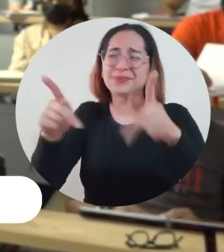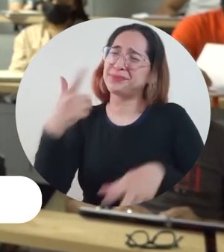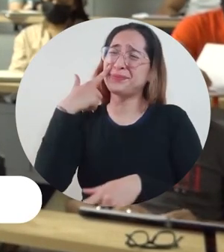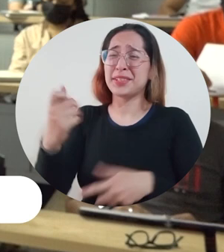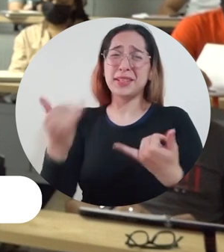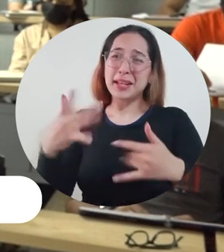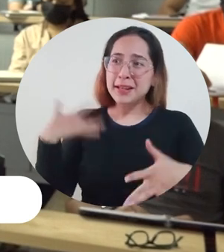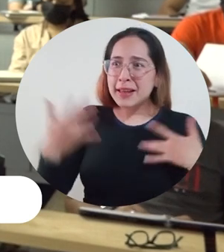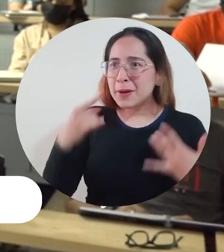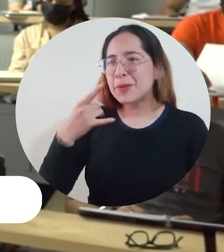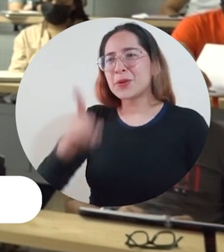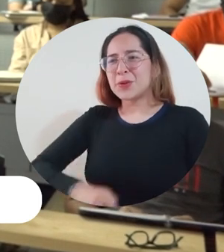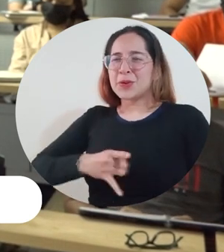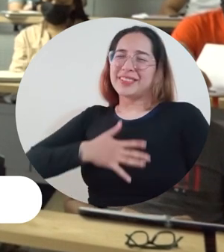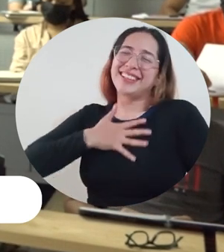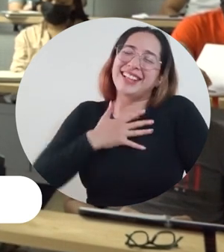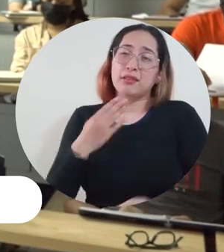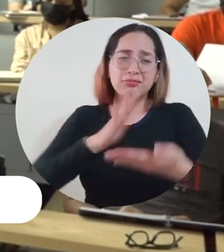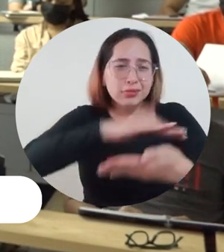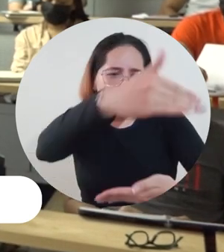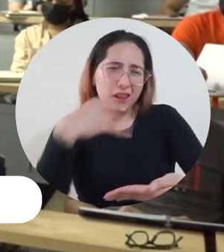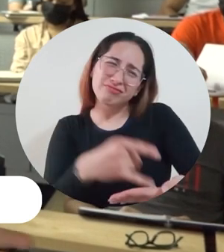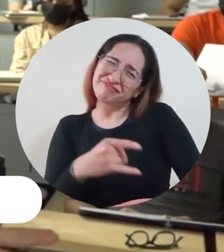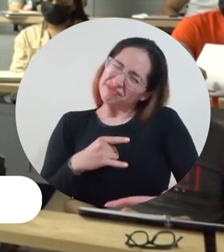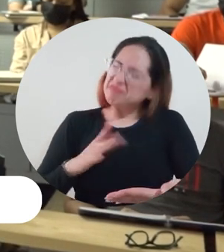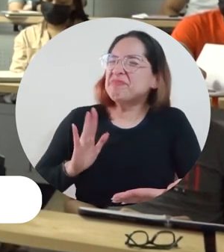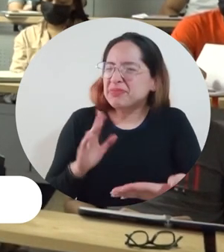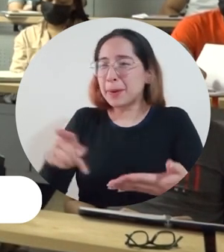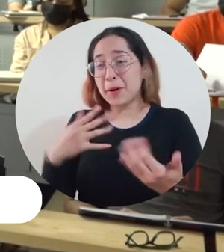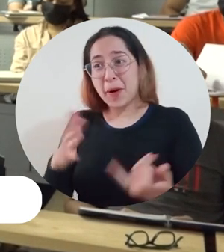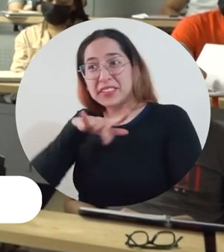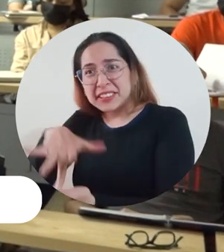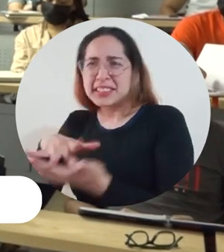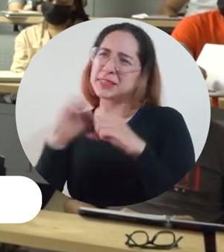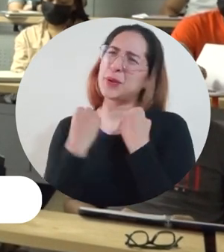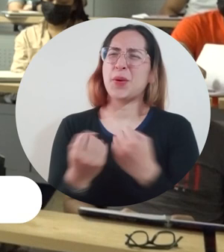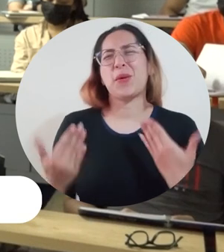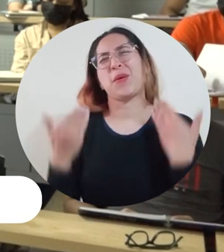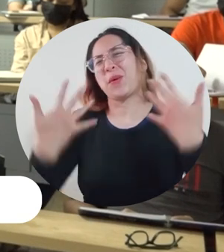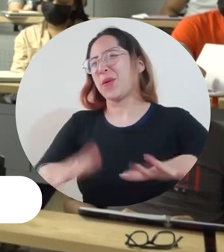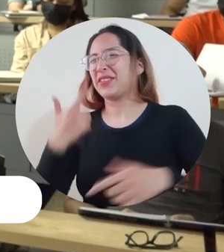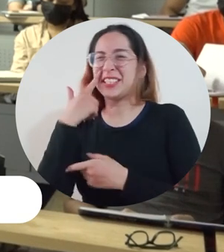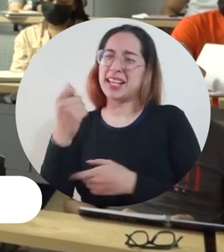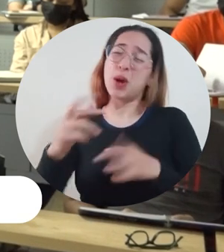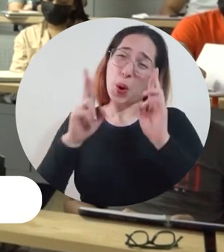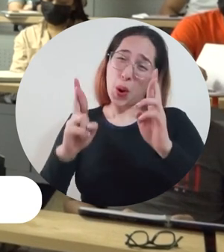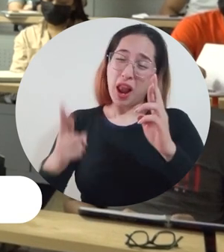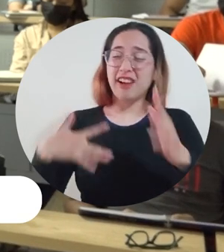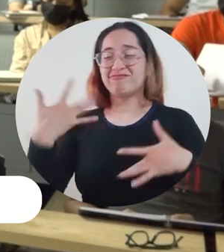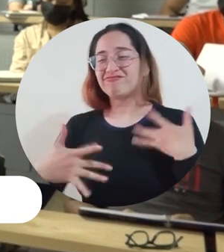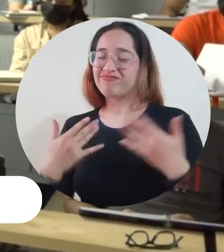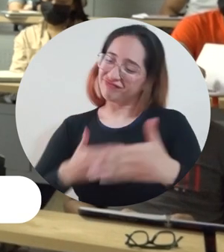es algo que no se reemplaza por ningún medio tecnológico y es lo que también nos enriquece. Entonces nos alegra mucho tenerlos aquí y esperamos